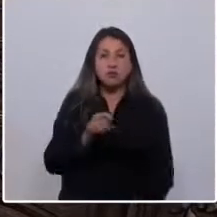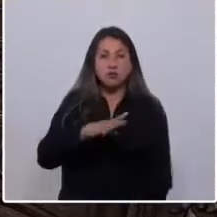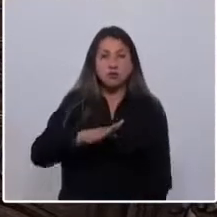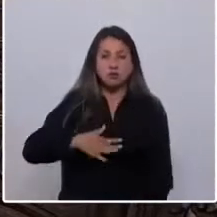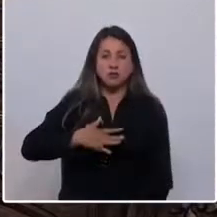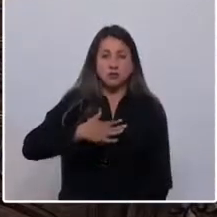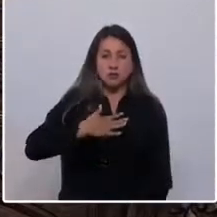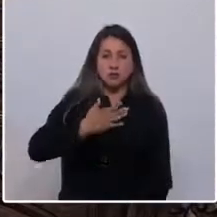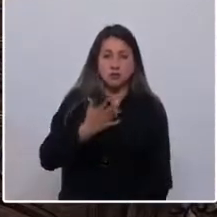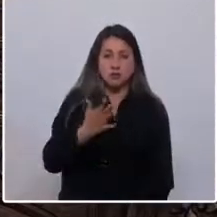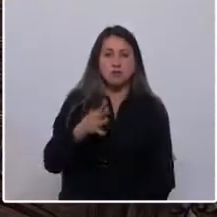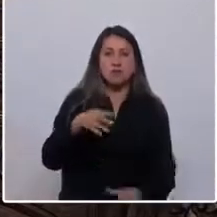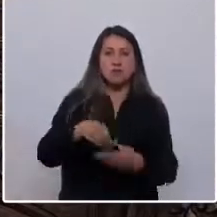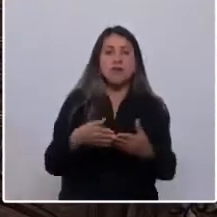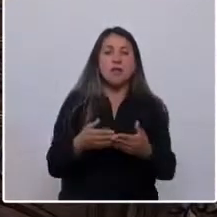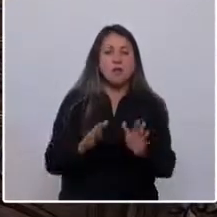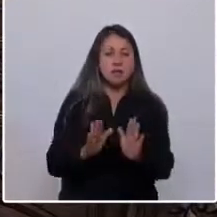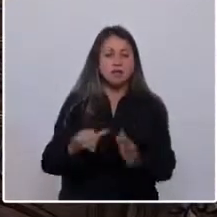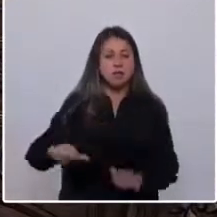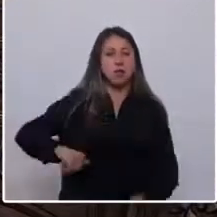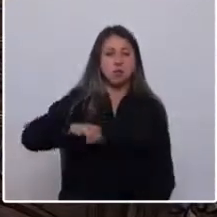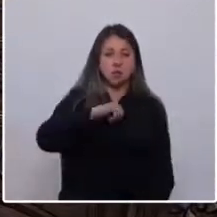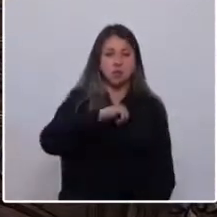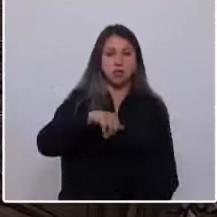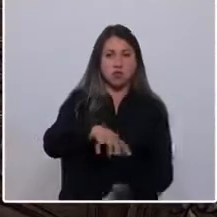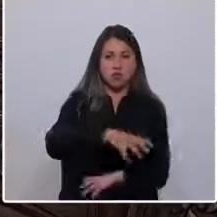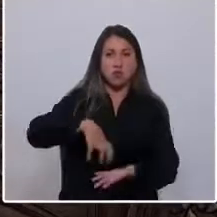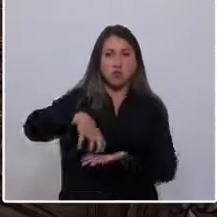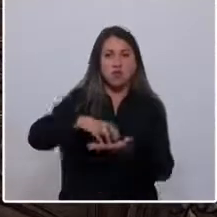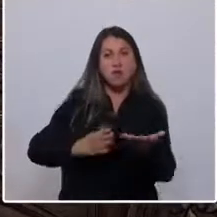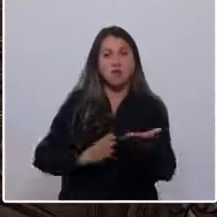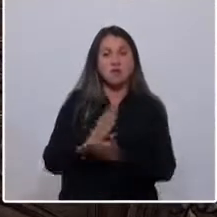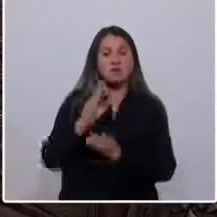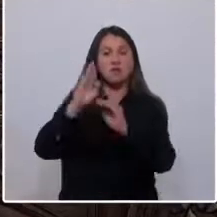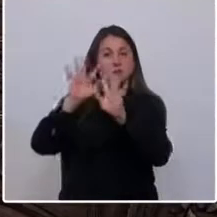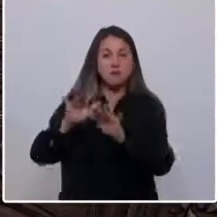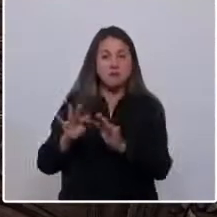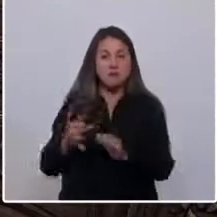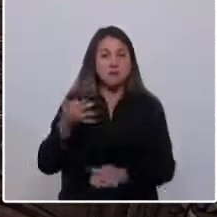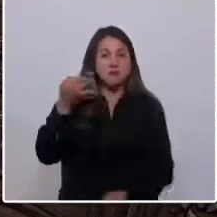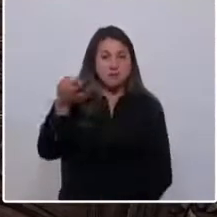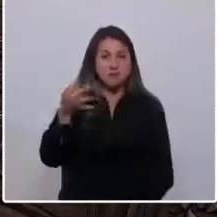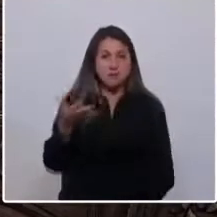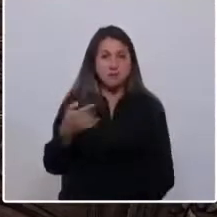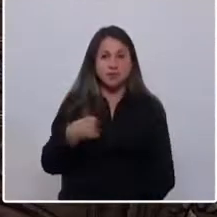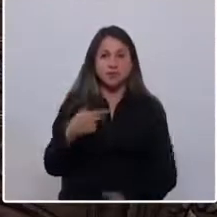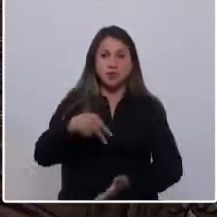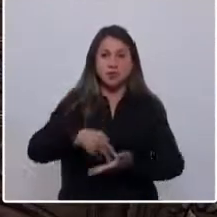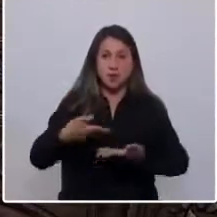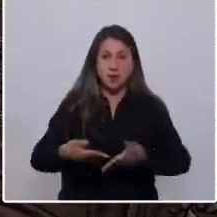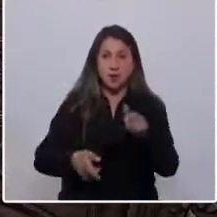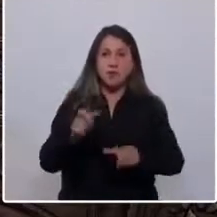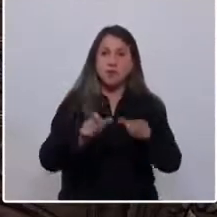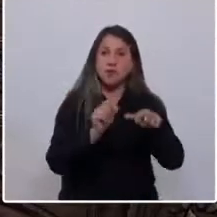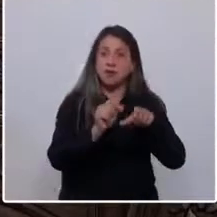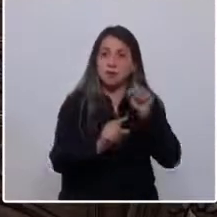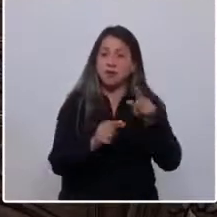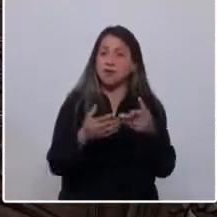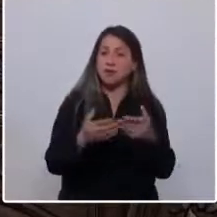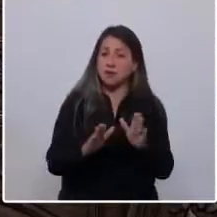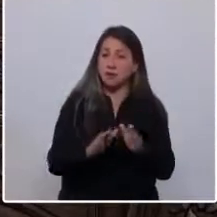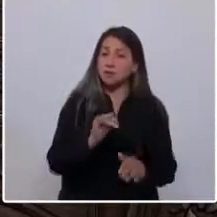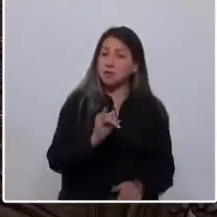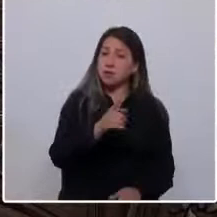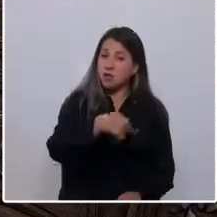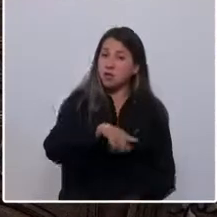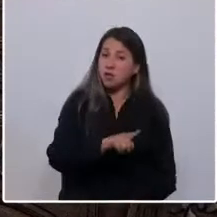chilenos nos sintamos libres y orgullosos del pueblo que empezaremos a construir en el futuro. Estoy aquí por las personas que defienden la libertad, sí,